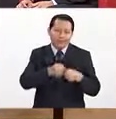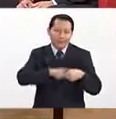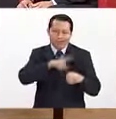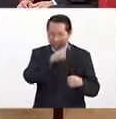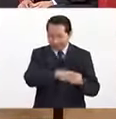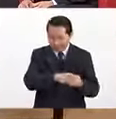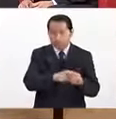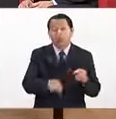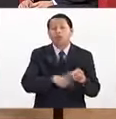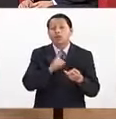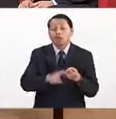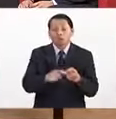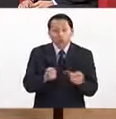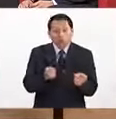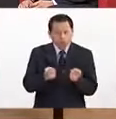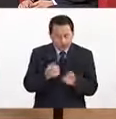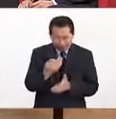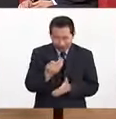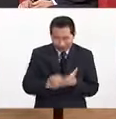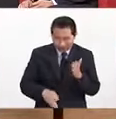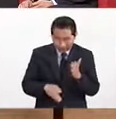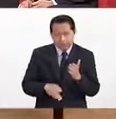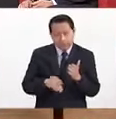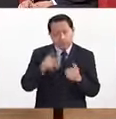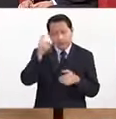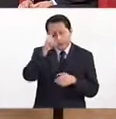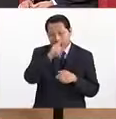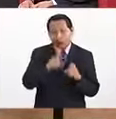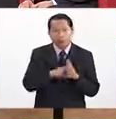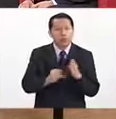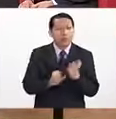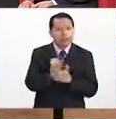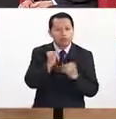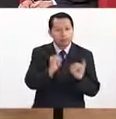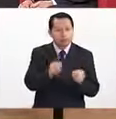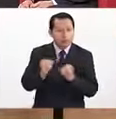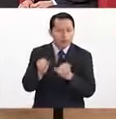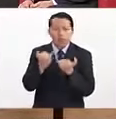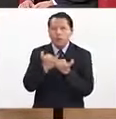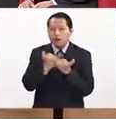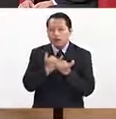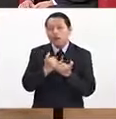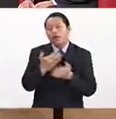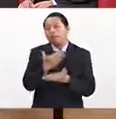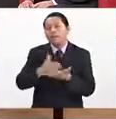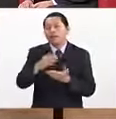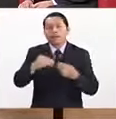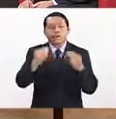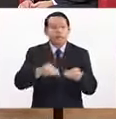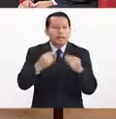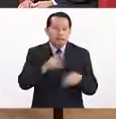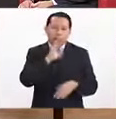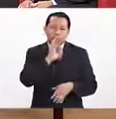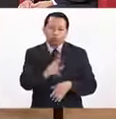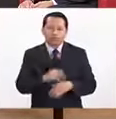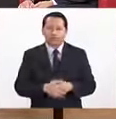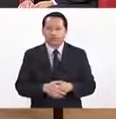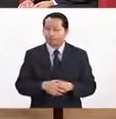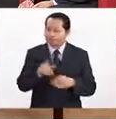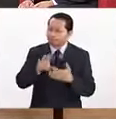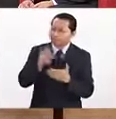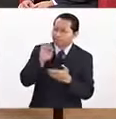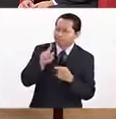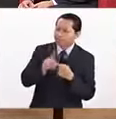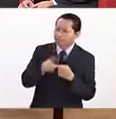afectan tanto a las decisiones individuales y los resultados del mercado. Volviendo al asunto del comportamiento,